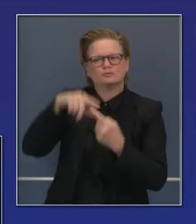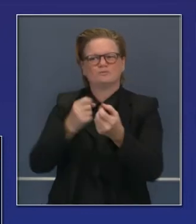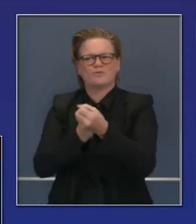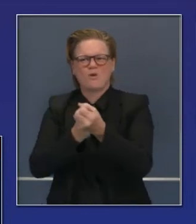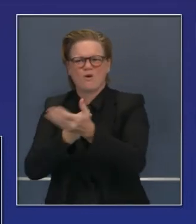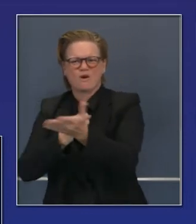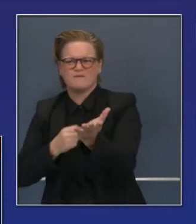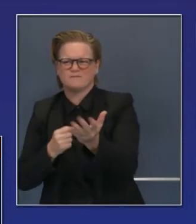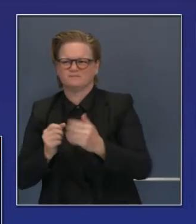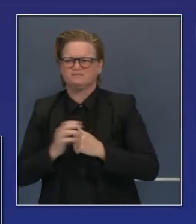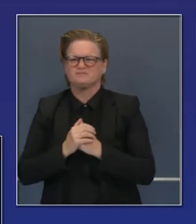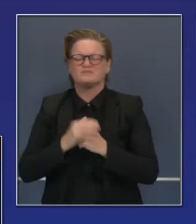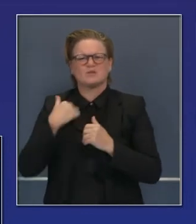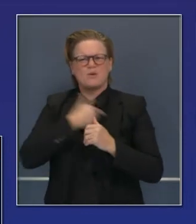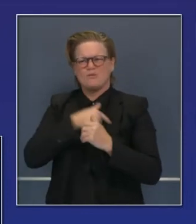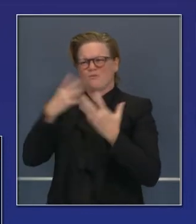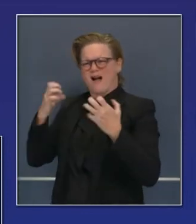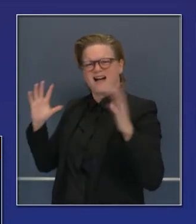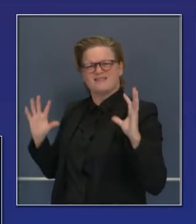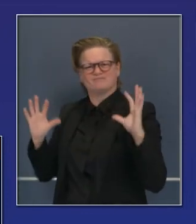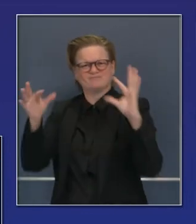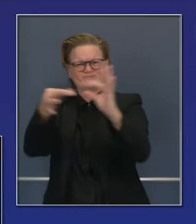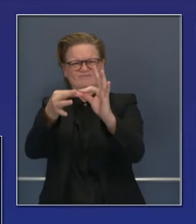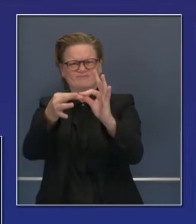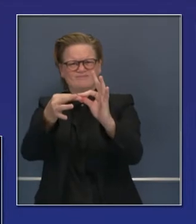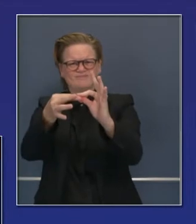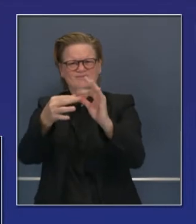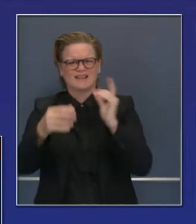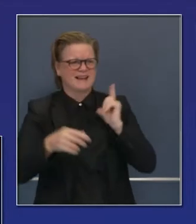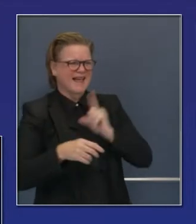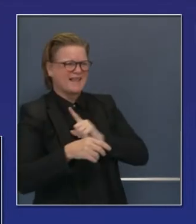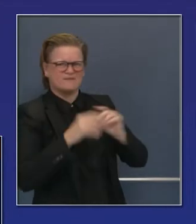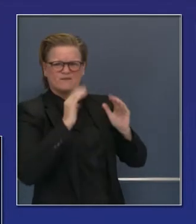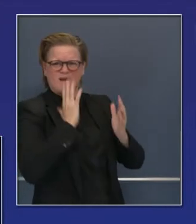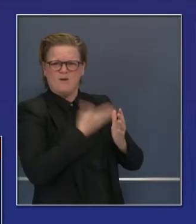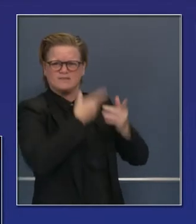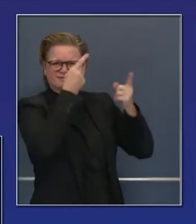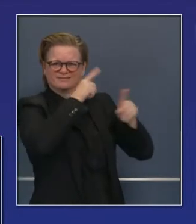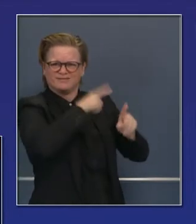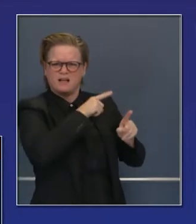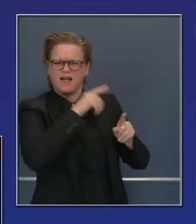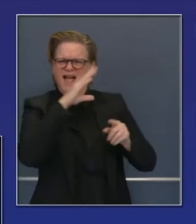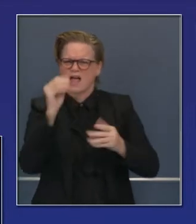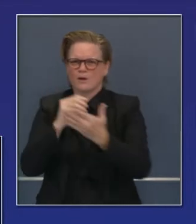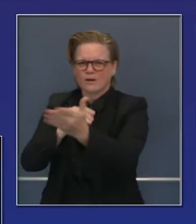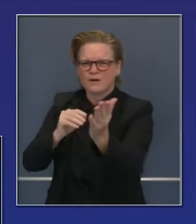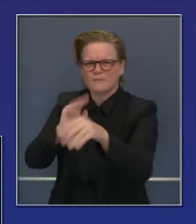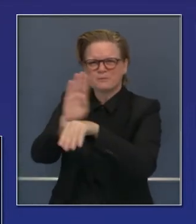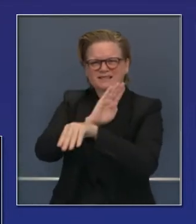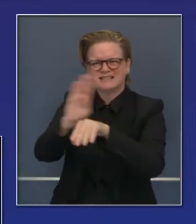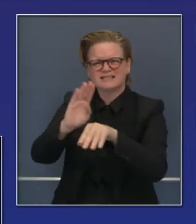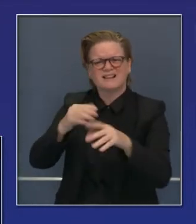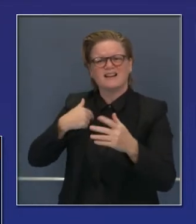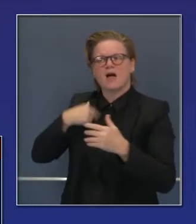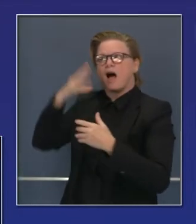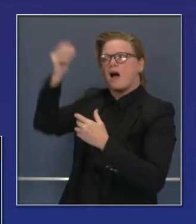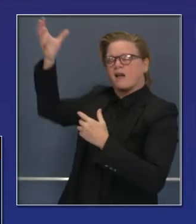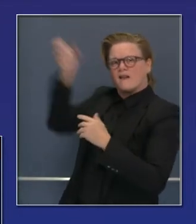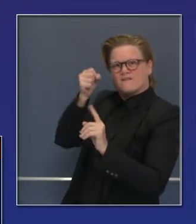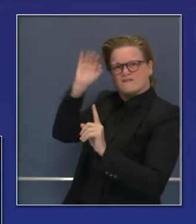Esto es un puente para ayudarnos a entrar a enero y un puente para cuando veamos lo que el gobierno federal nos ofrecerá.